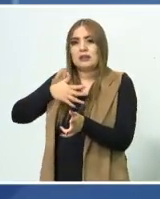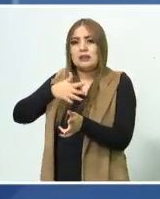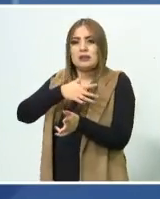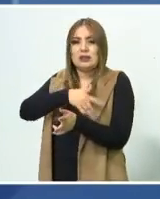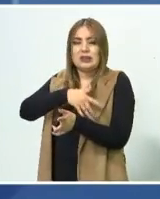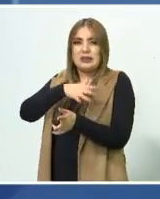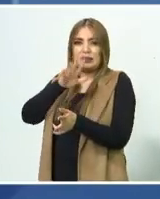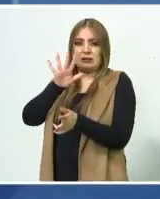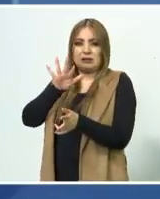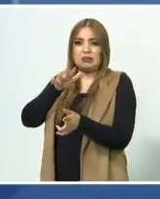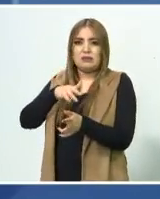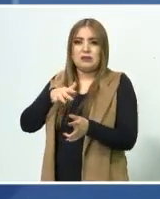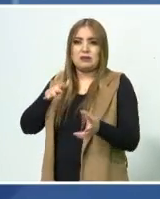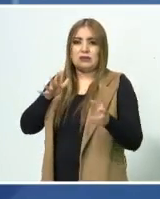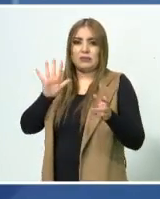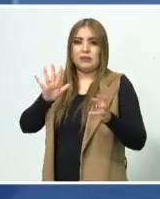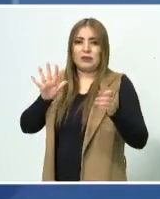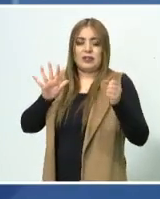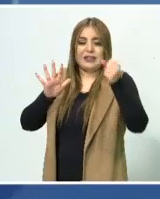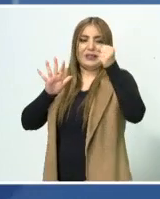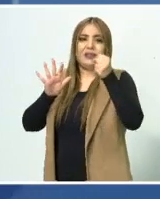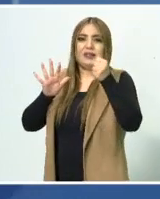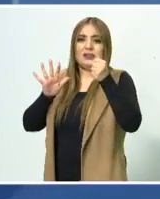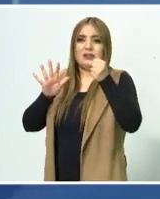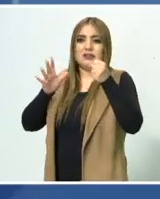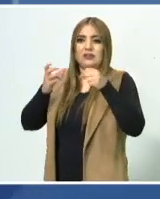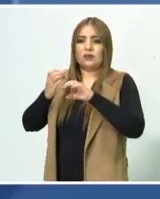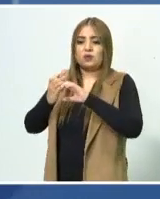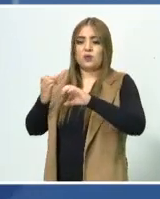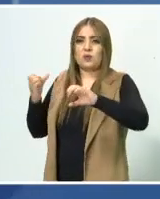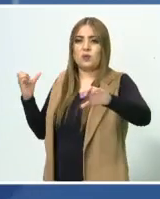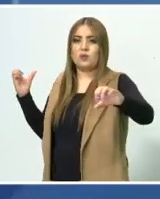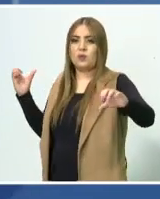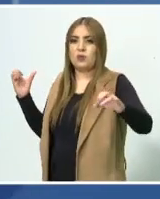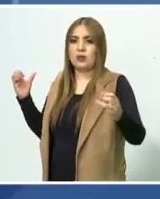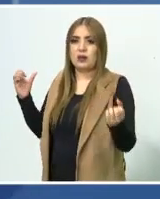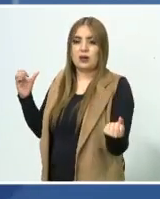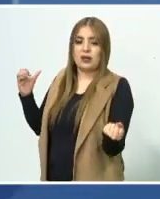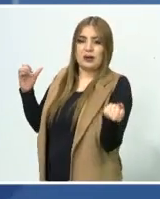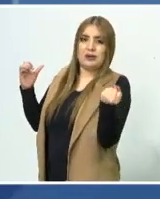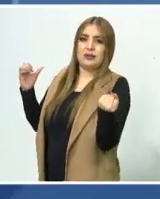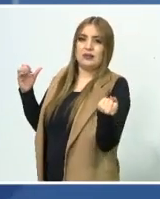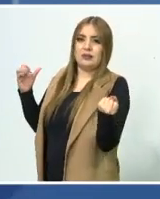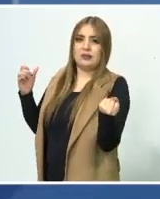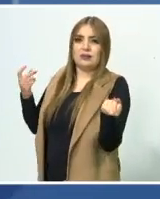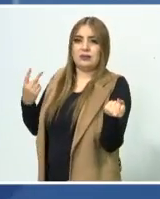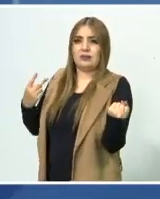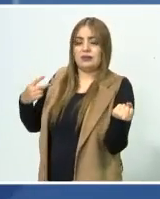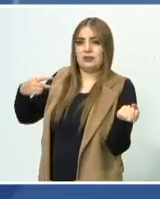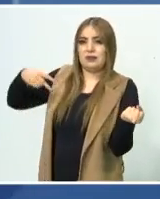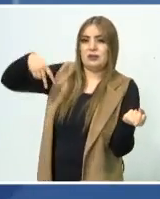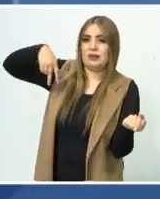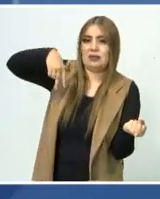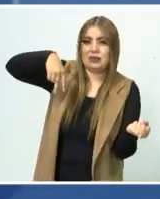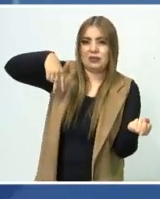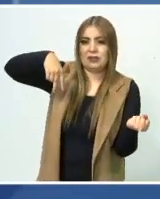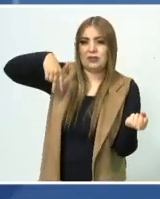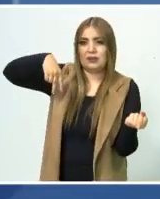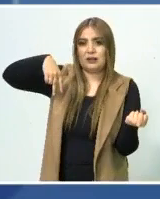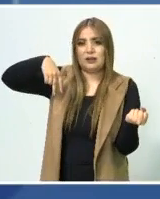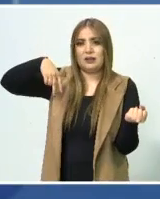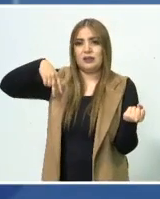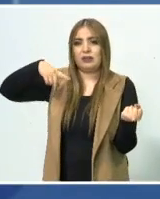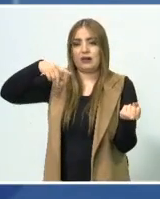me alcancé a agarrar de un tubo que hacia abajo del tren traía. Y me levanté, pero en la misma